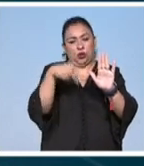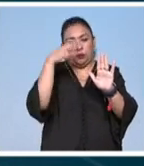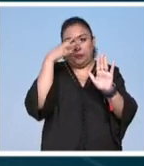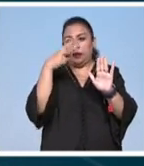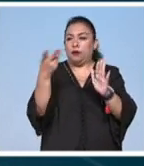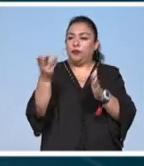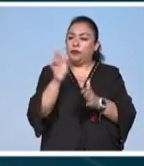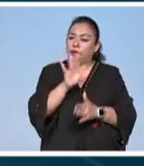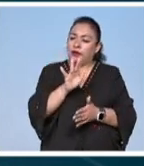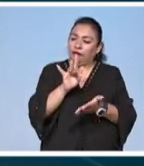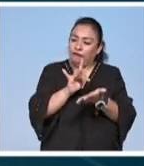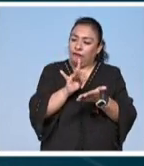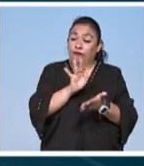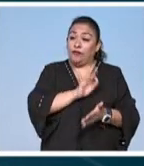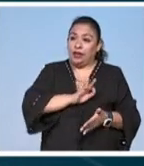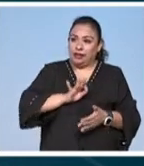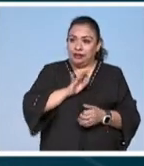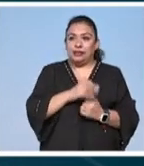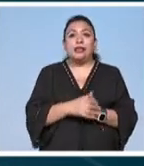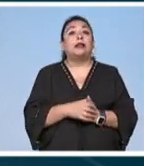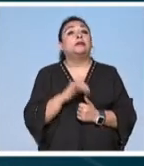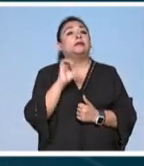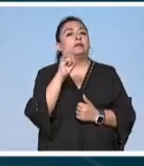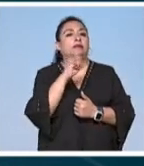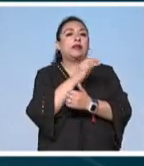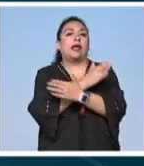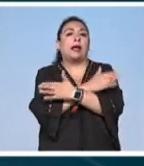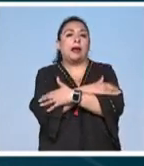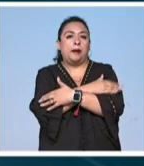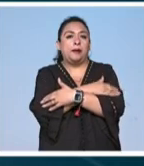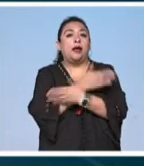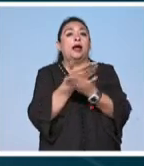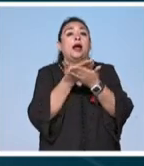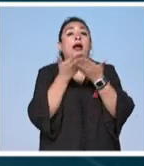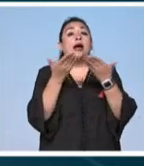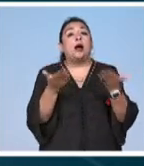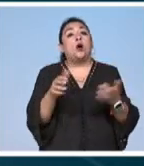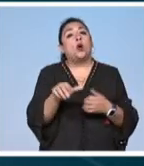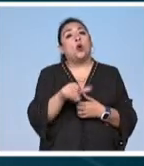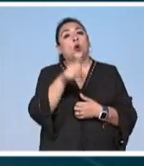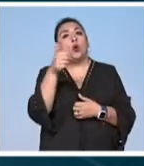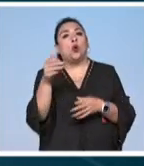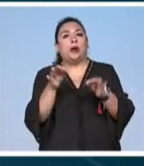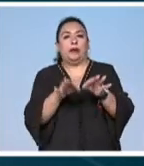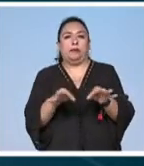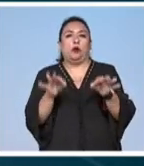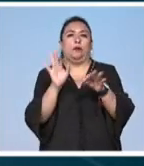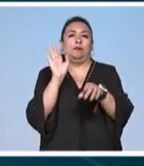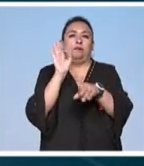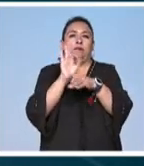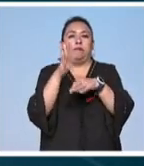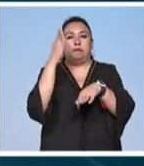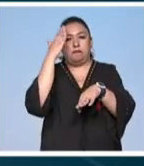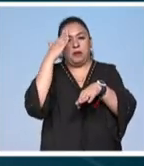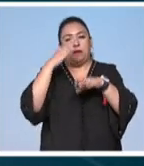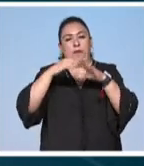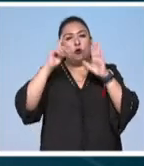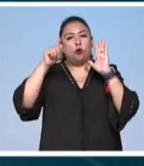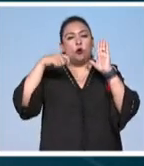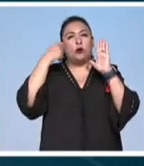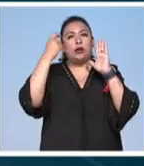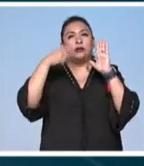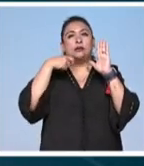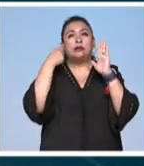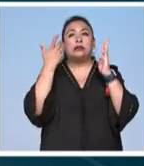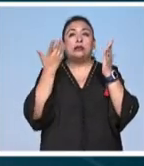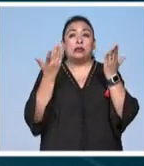méxico muchísimas muchísimas felicidades pues sí un gran abrazo y vamos a hablar de algo que es muy importante resguardar la memoria cinematográfica